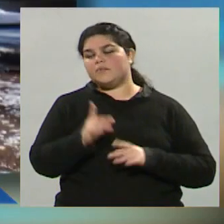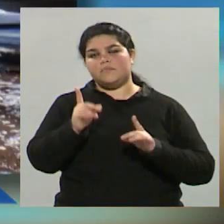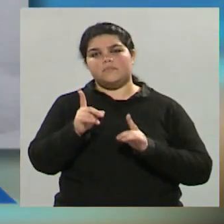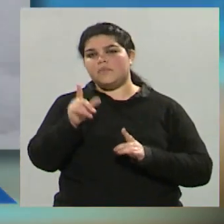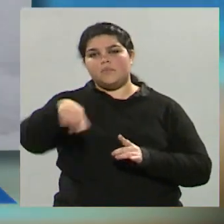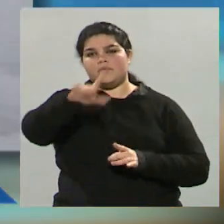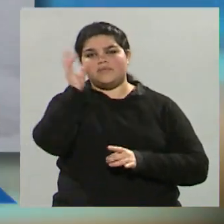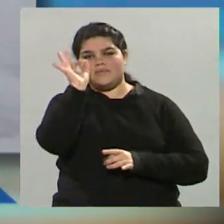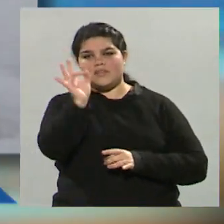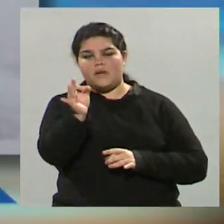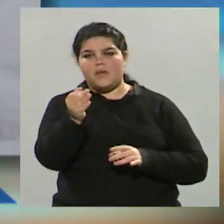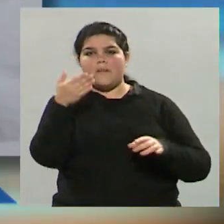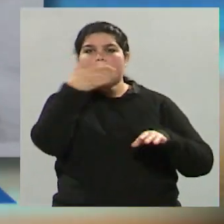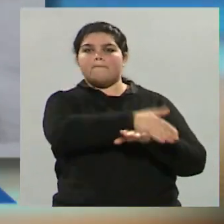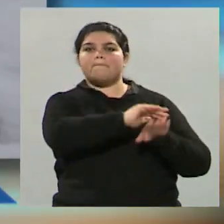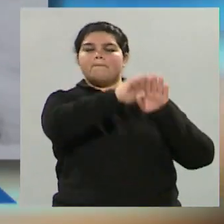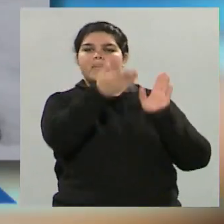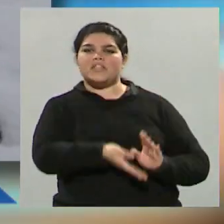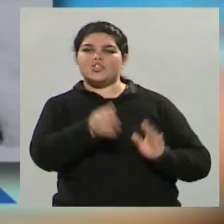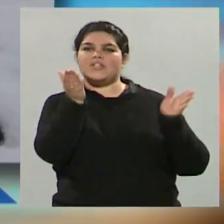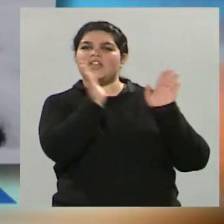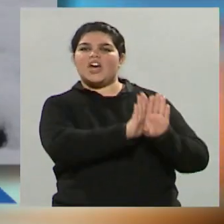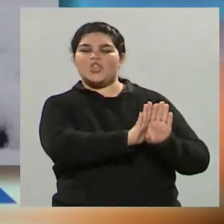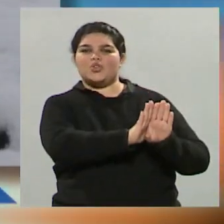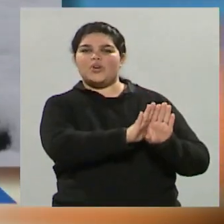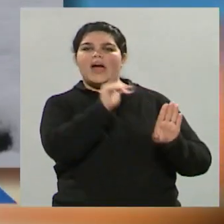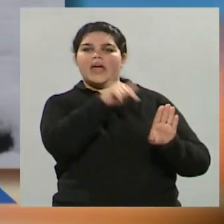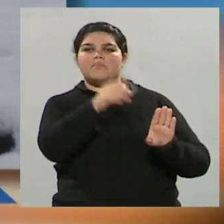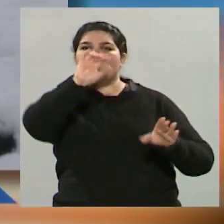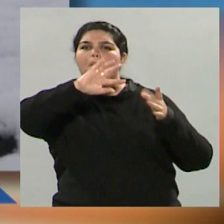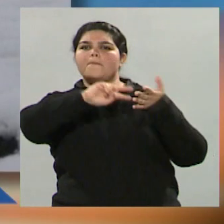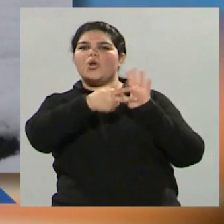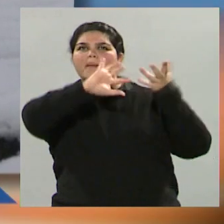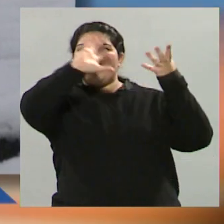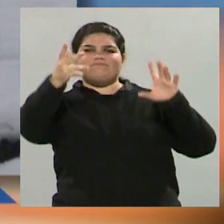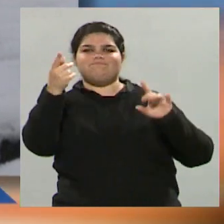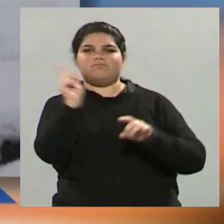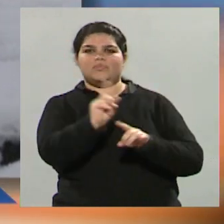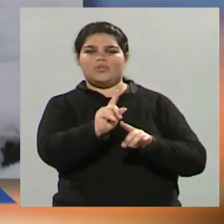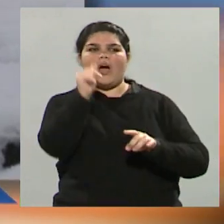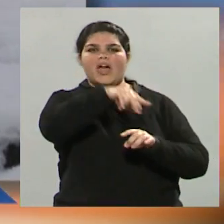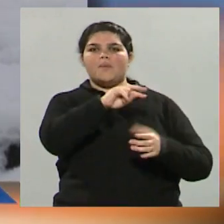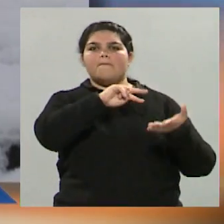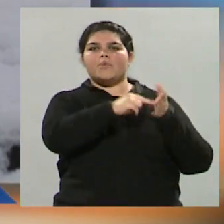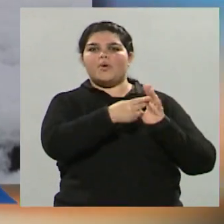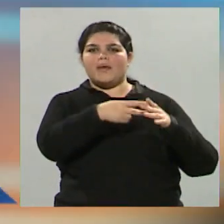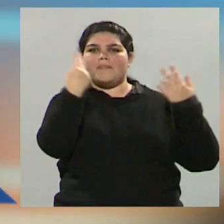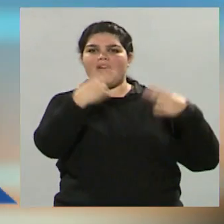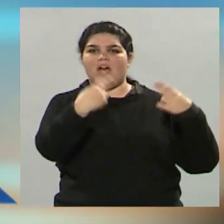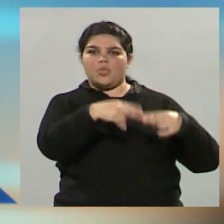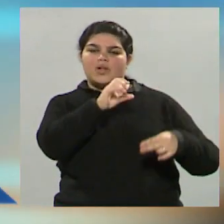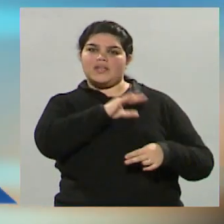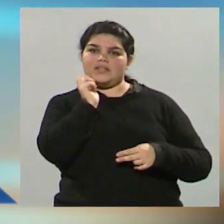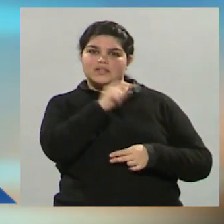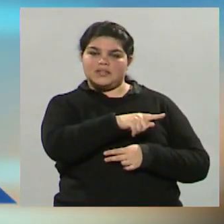que el paso está cerrado y no por los problemas climáticos, sino por un problema del sistema informático de libertadores de la aduana